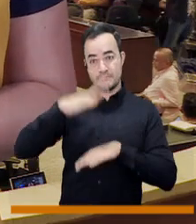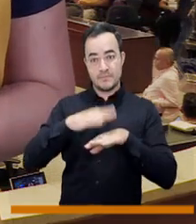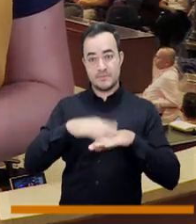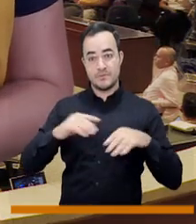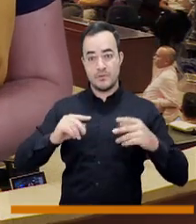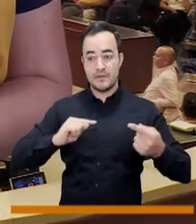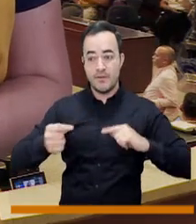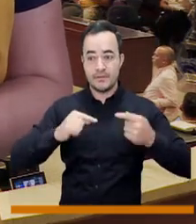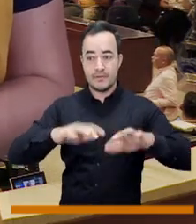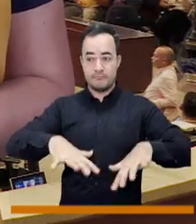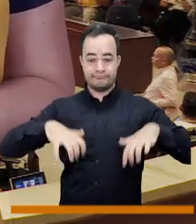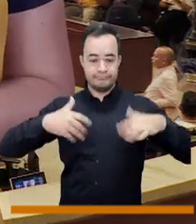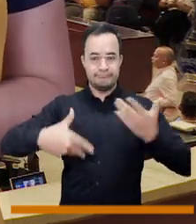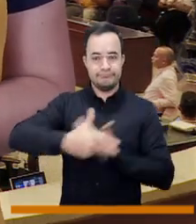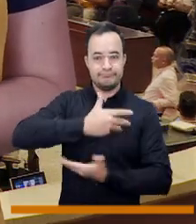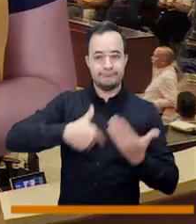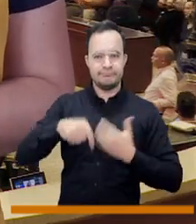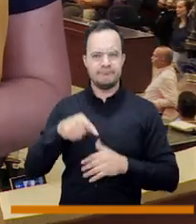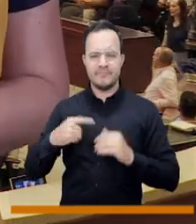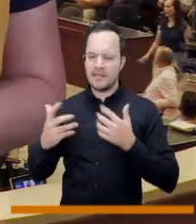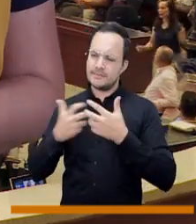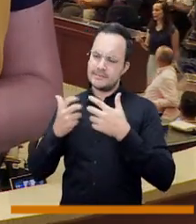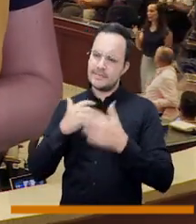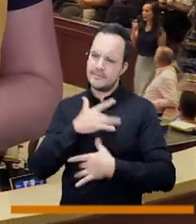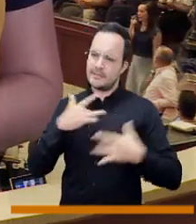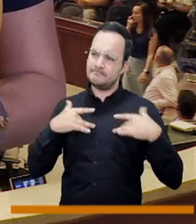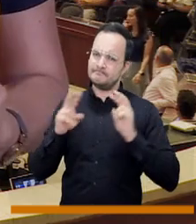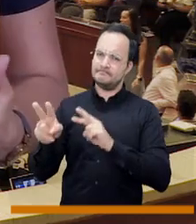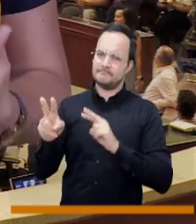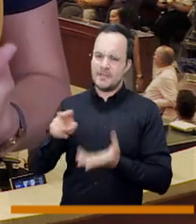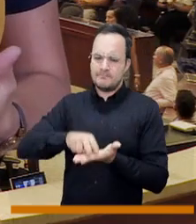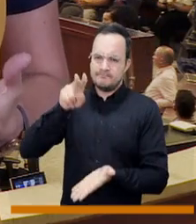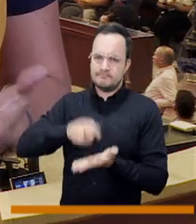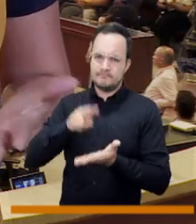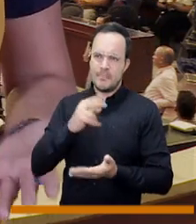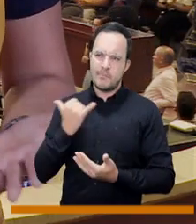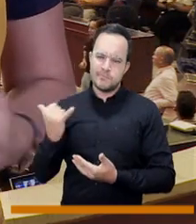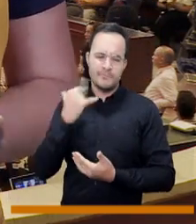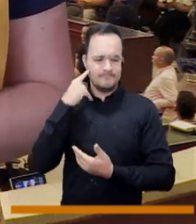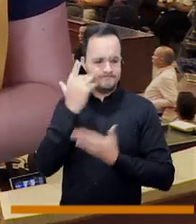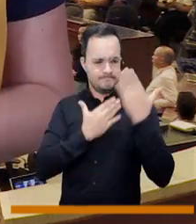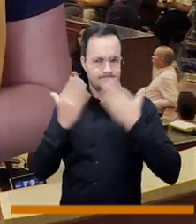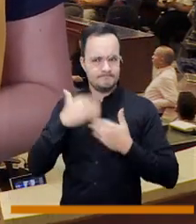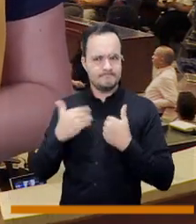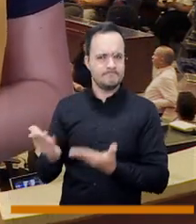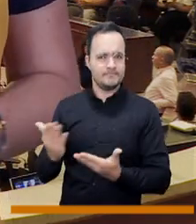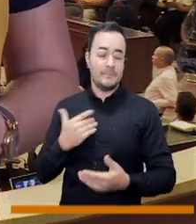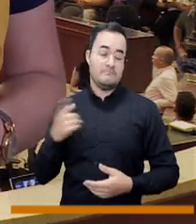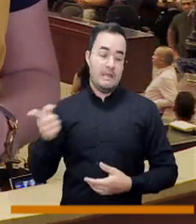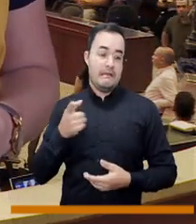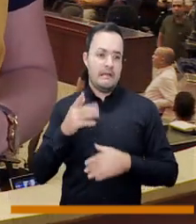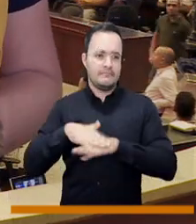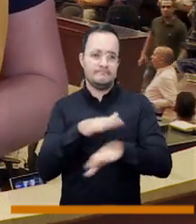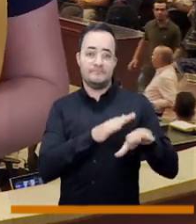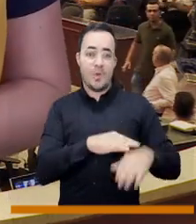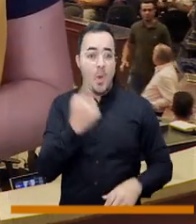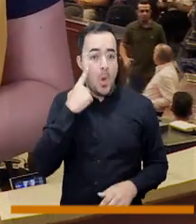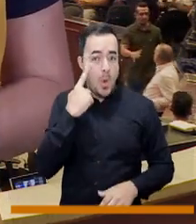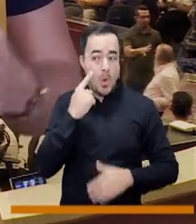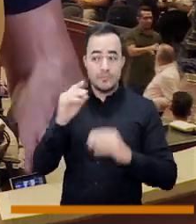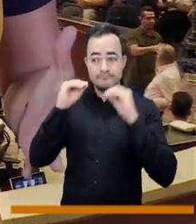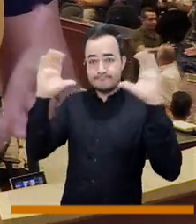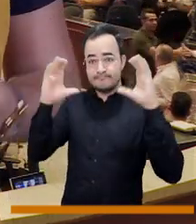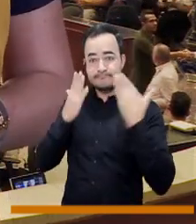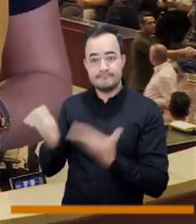El Consejo de Medellín discutió en plenaria lo que el sistema de salud hace por las personas que sufren de epilepsia. Es un llamado de